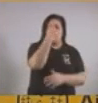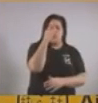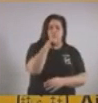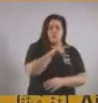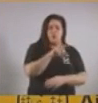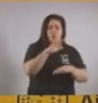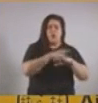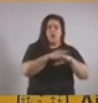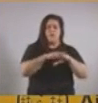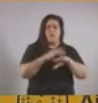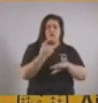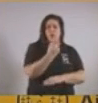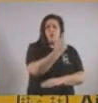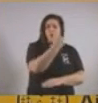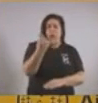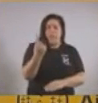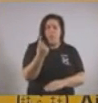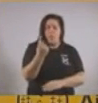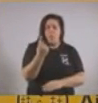las responsabilidades que tiene cada uno.